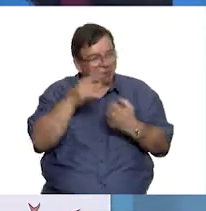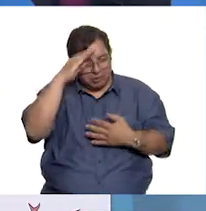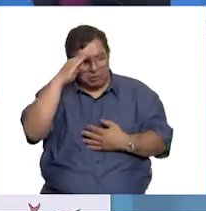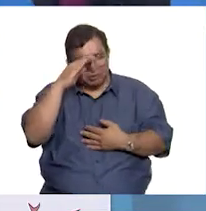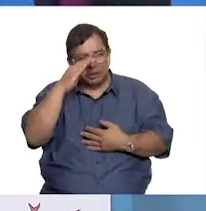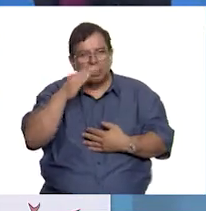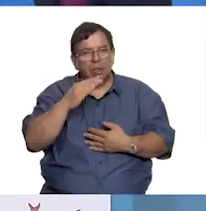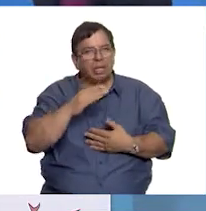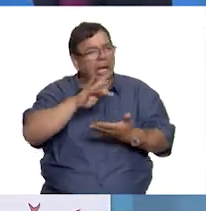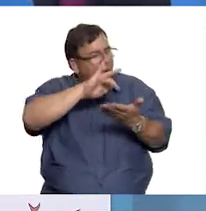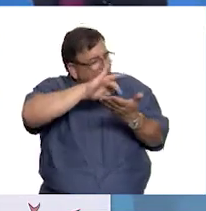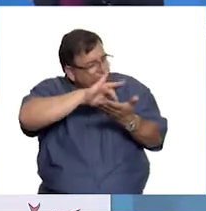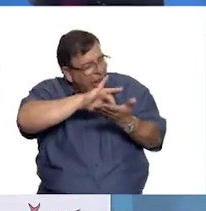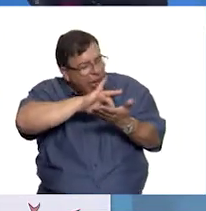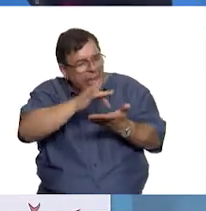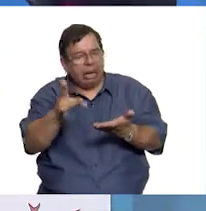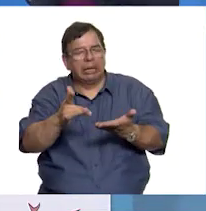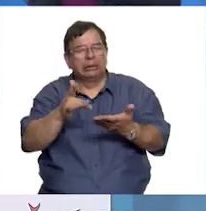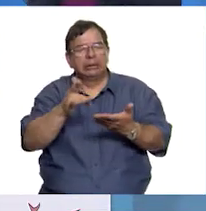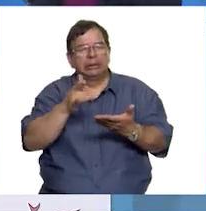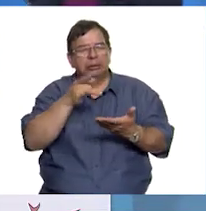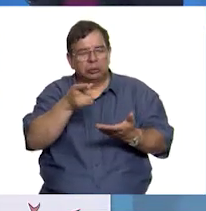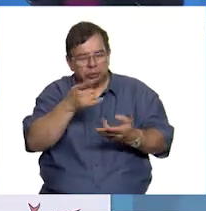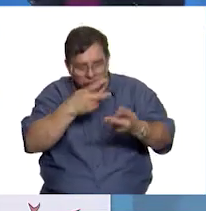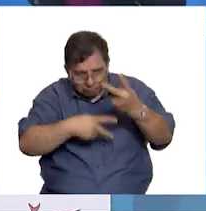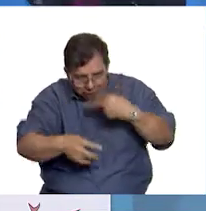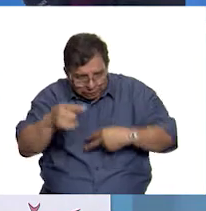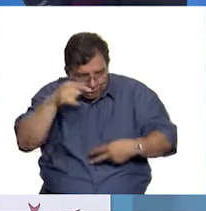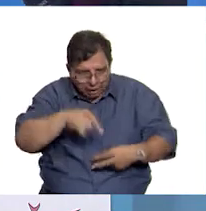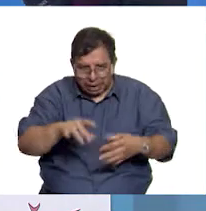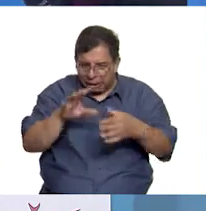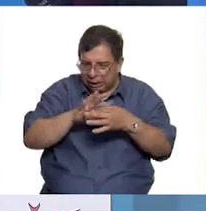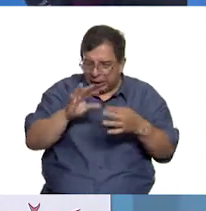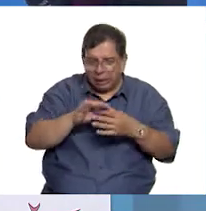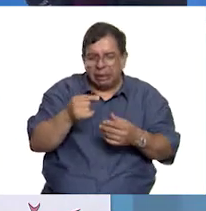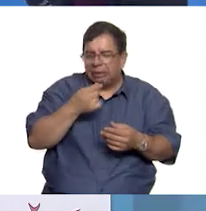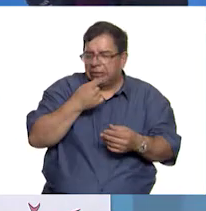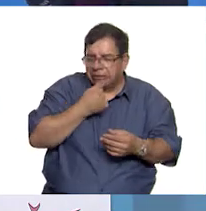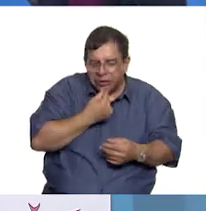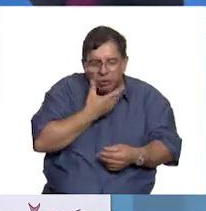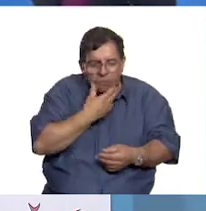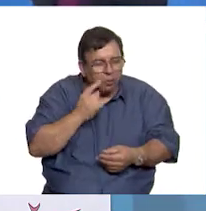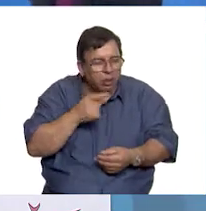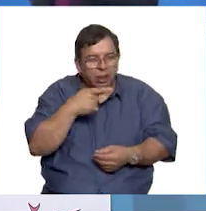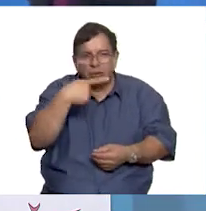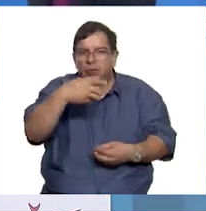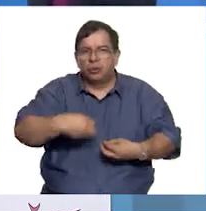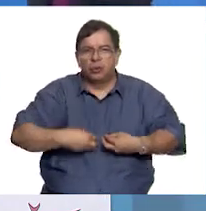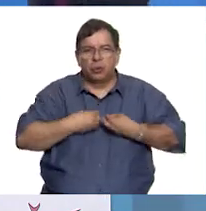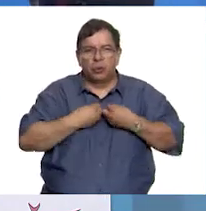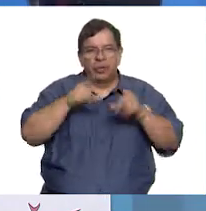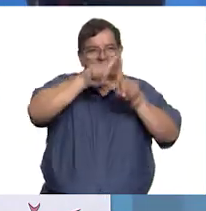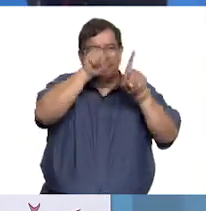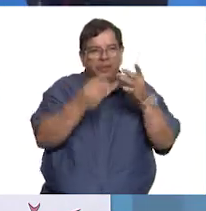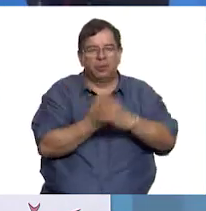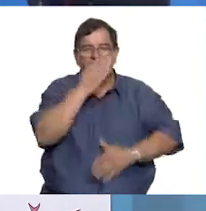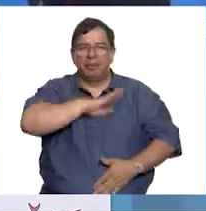más, quiero agradecerte mucho, Sor Juana, por venir a contarles a las niñas y los niños de tu vida en la Nueva España.